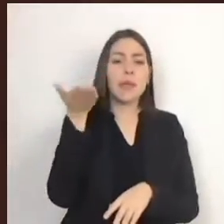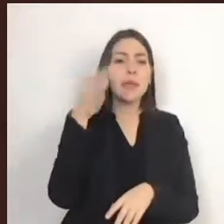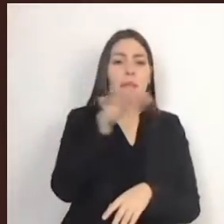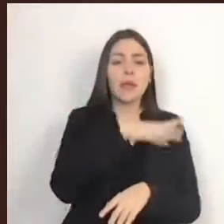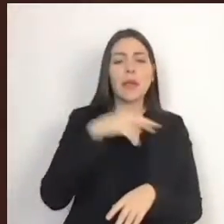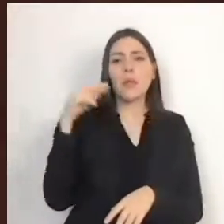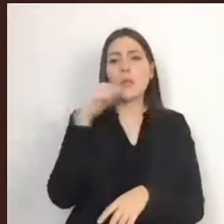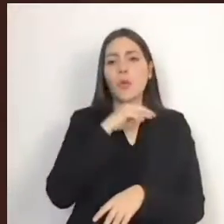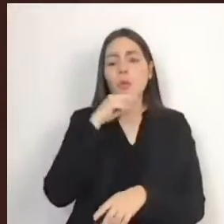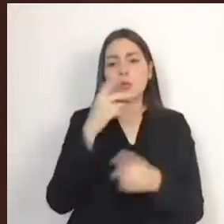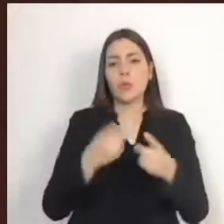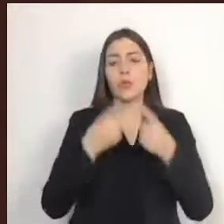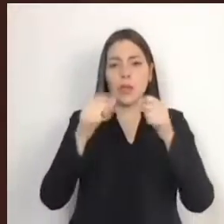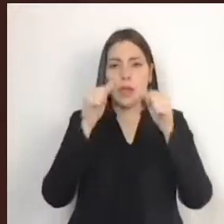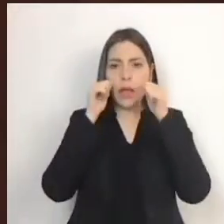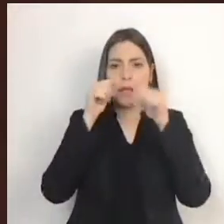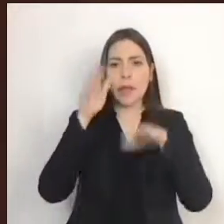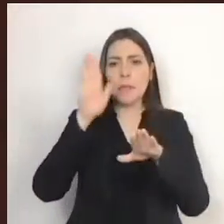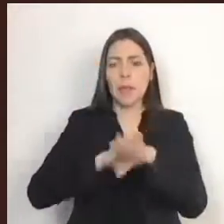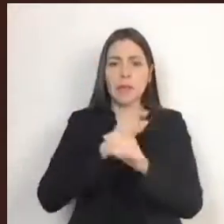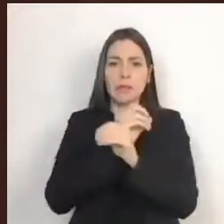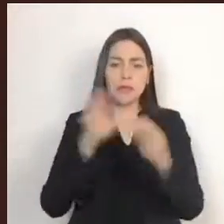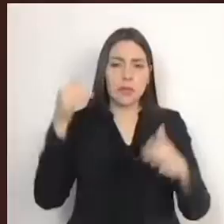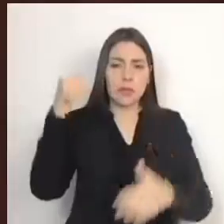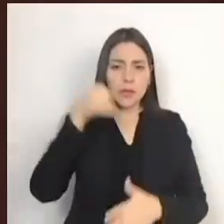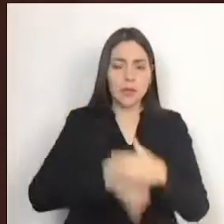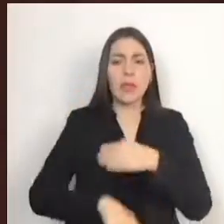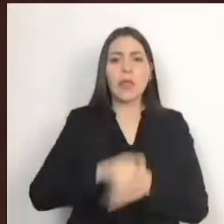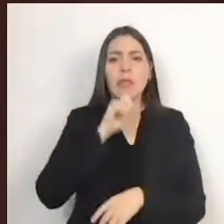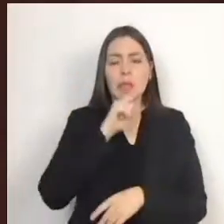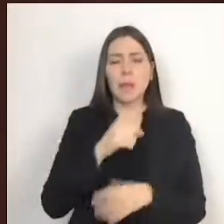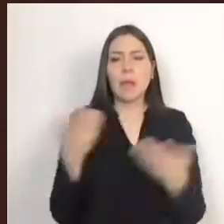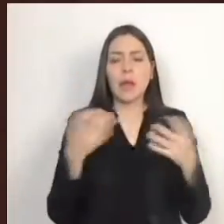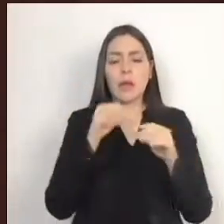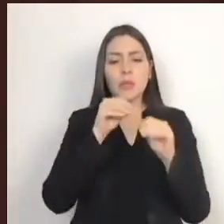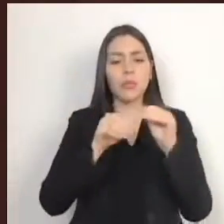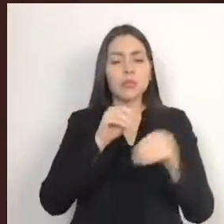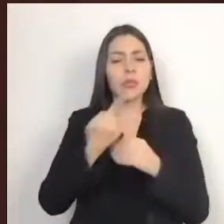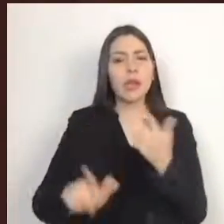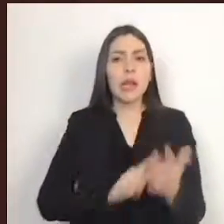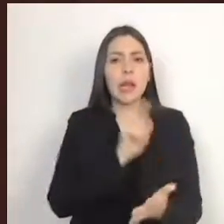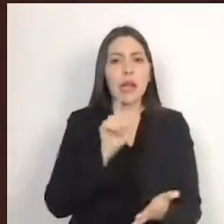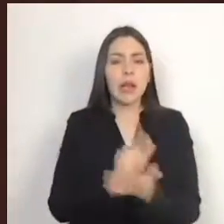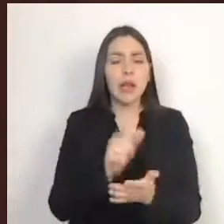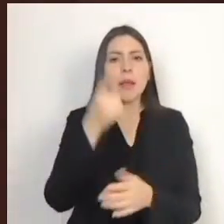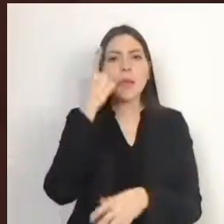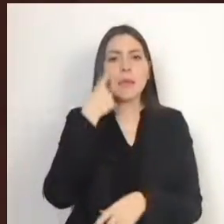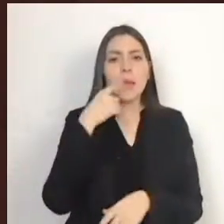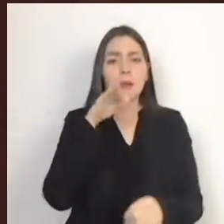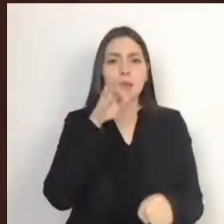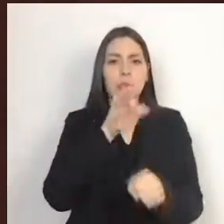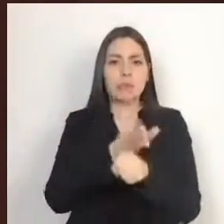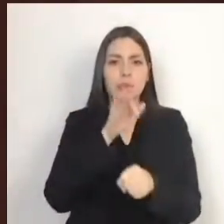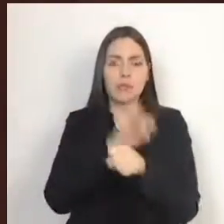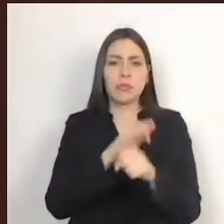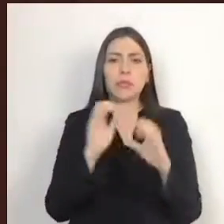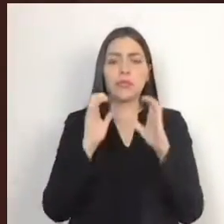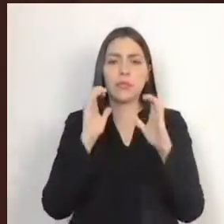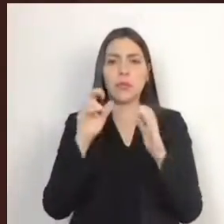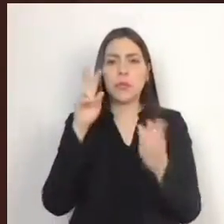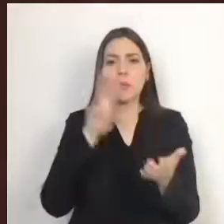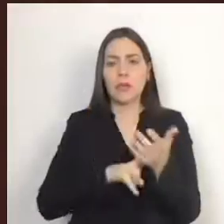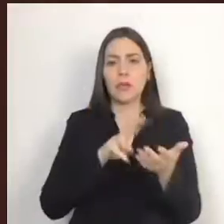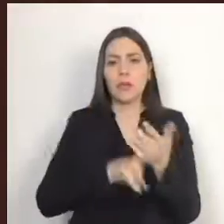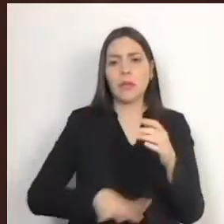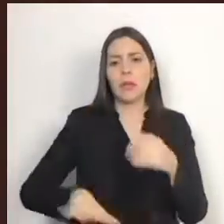amplia y que a la postre se cree un marco normativo dinámico que favorezca salvaguardar la integridad de la